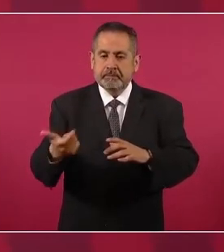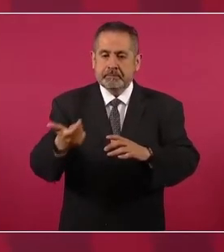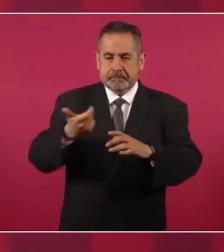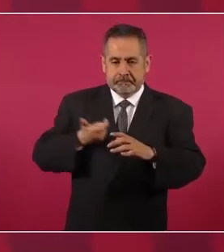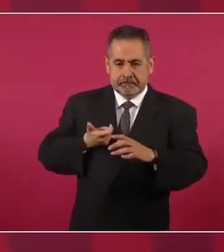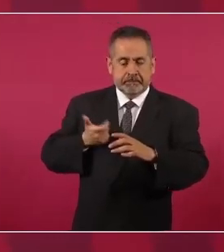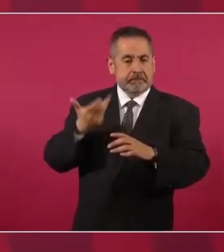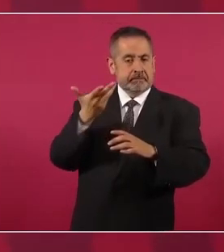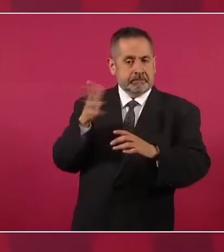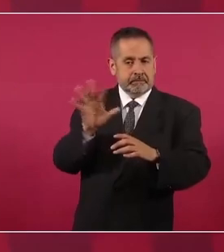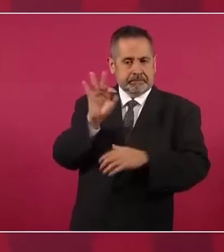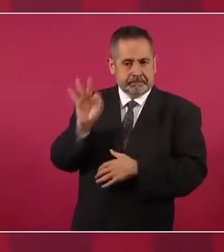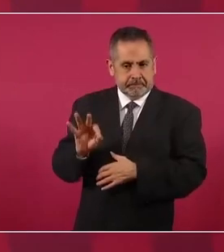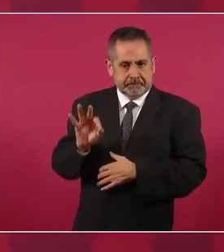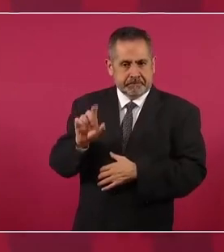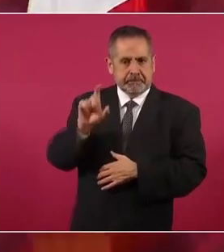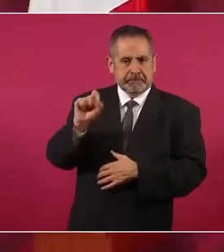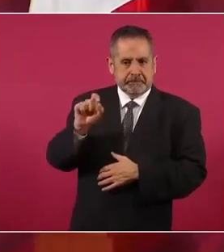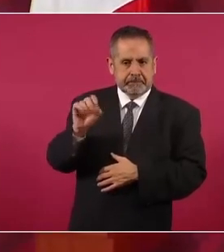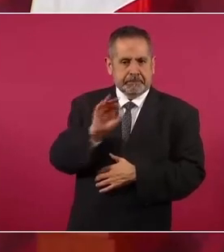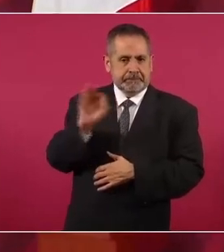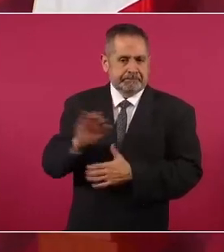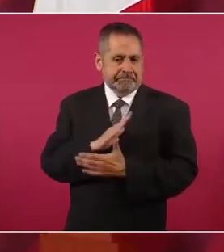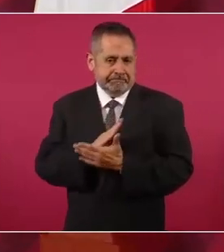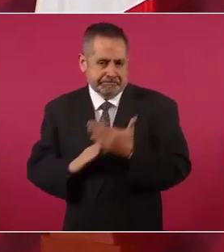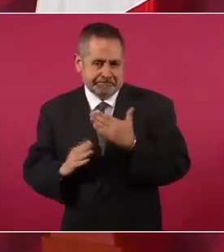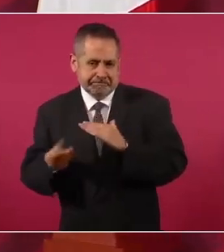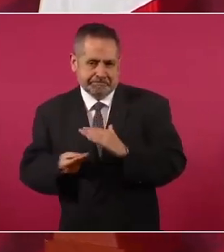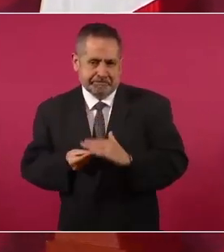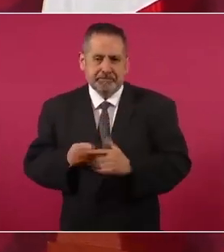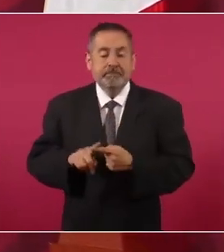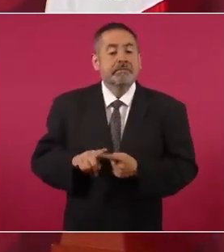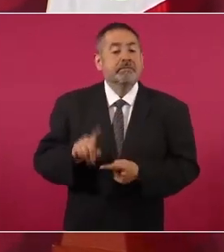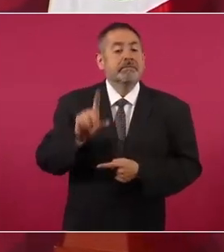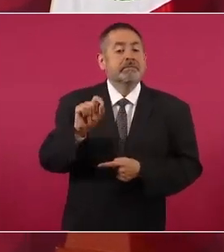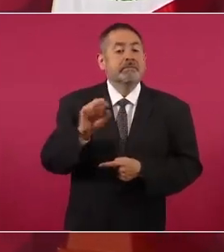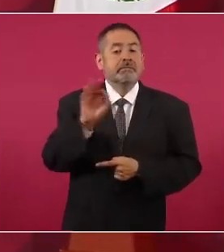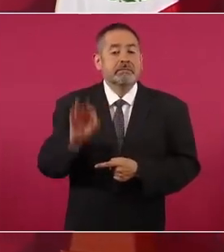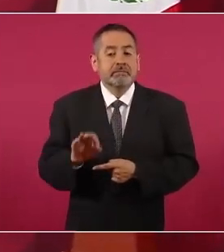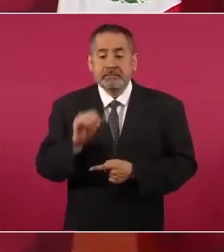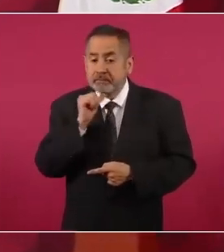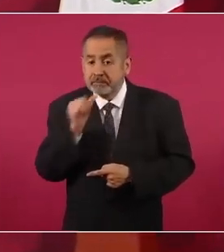por ciento, 20 por ciento, no me das 20 por ciento,